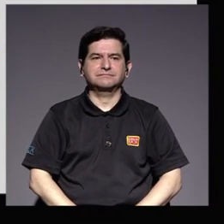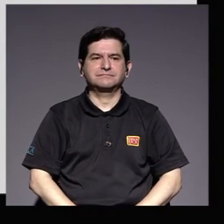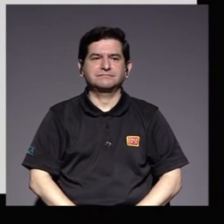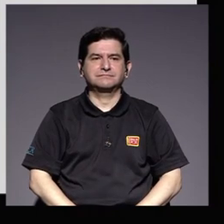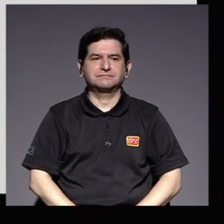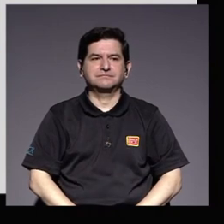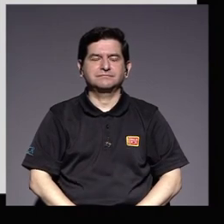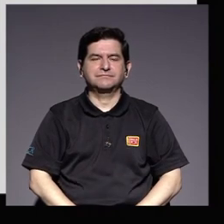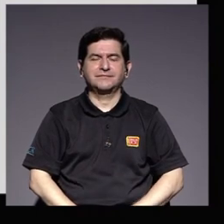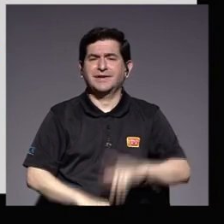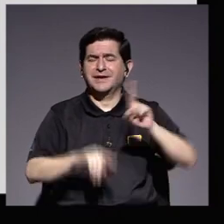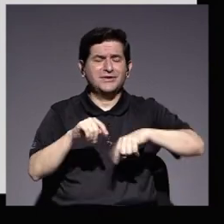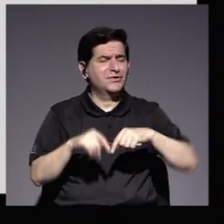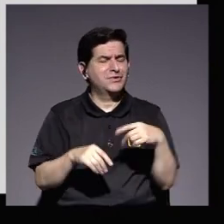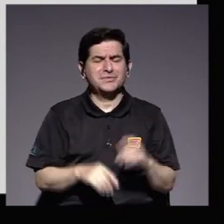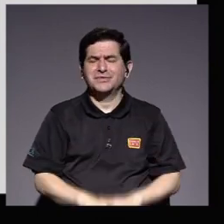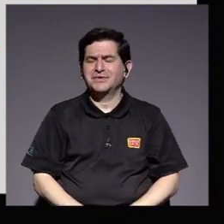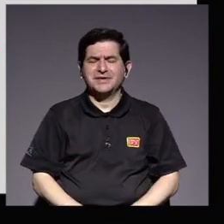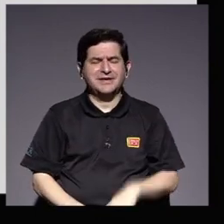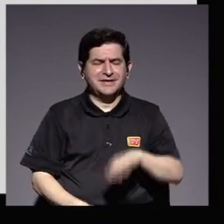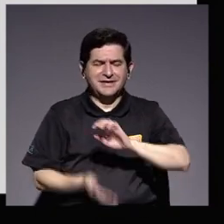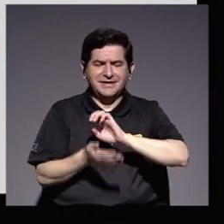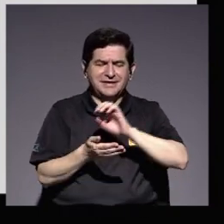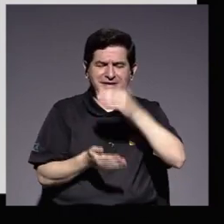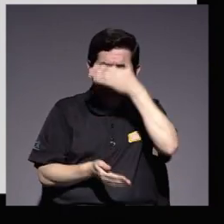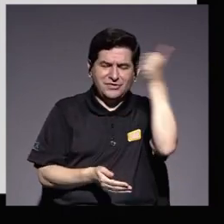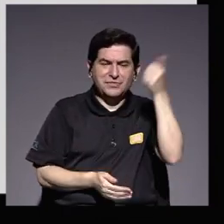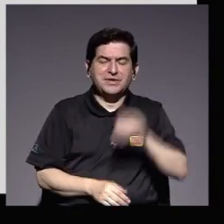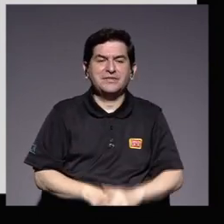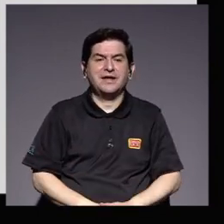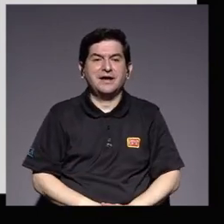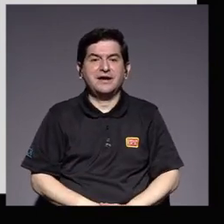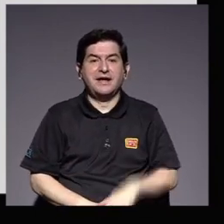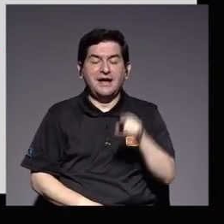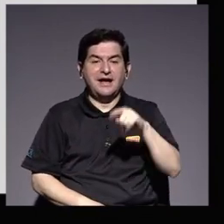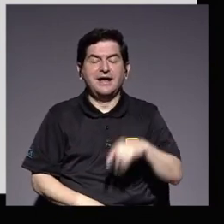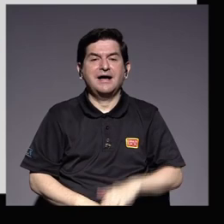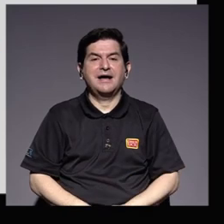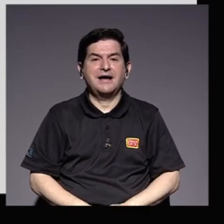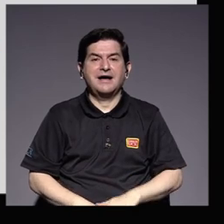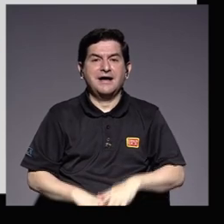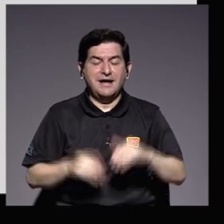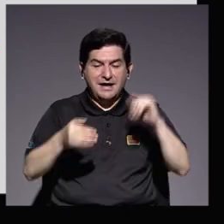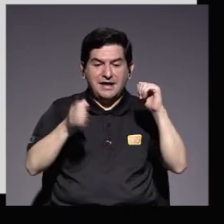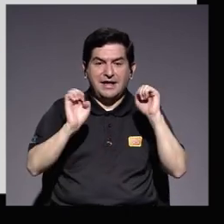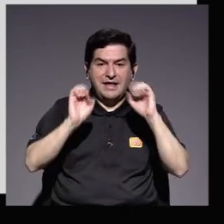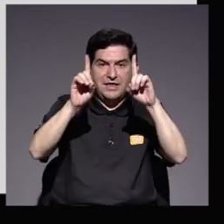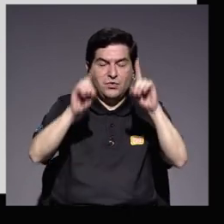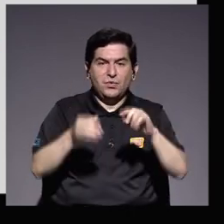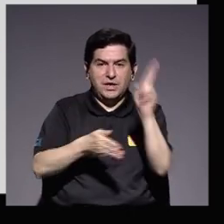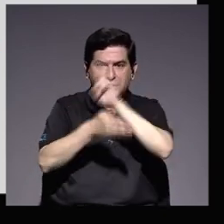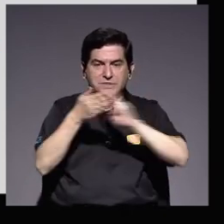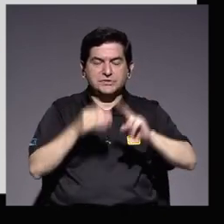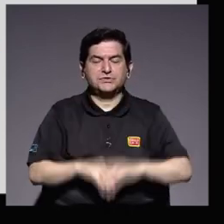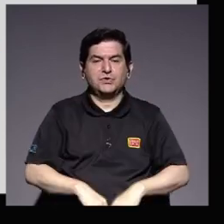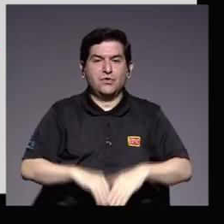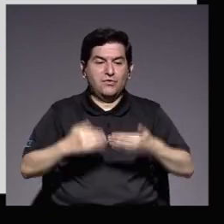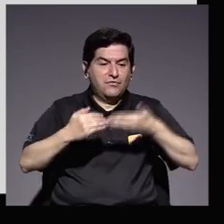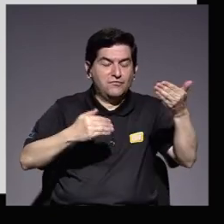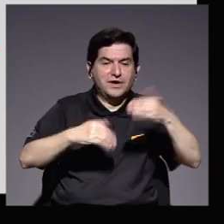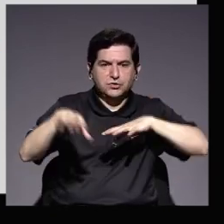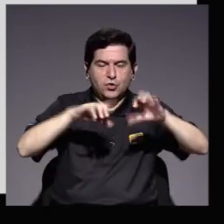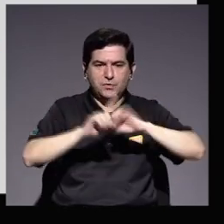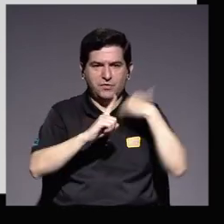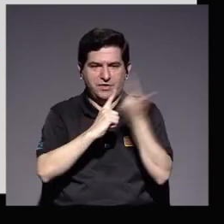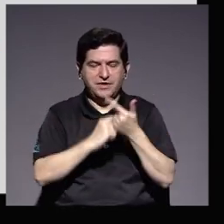es indiscutible que la educación superior es el factor de movilidad social por excelencia es aquella herramienta que multiplica